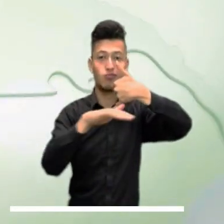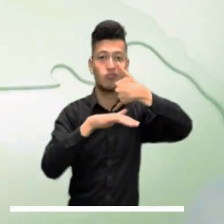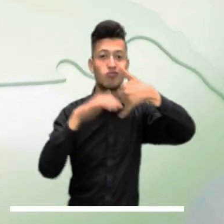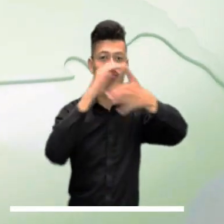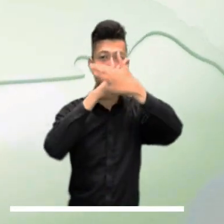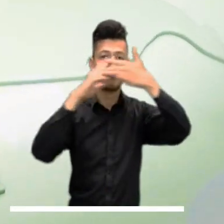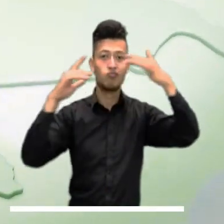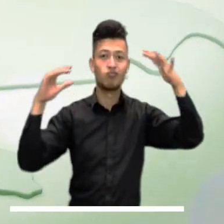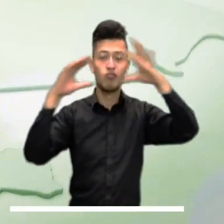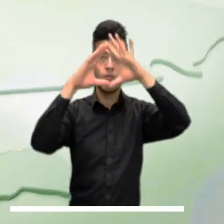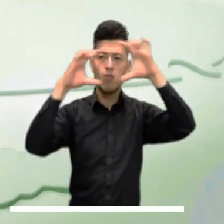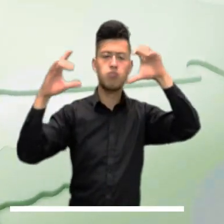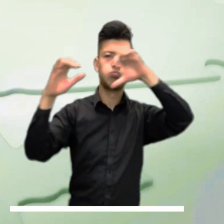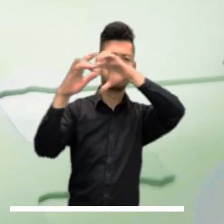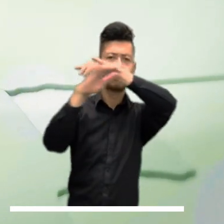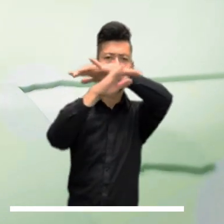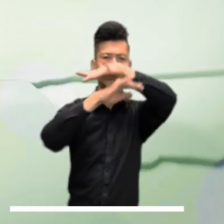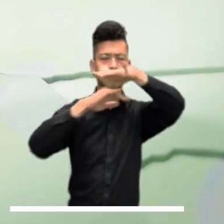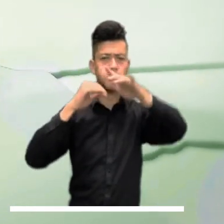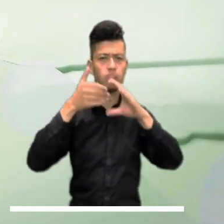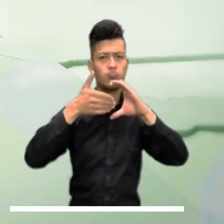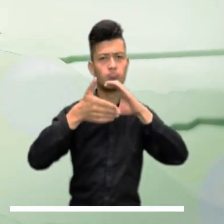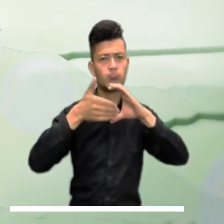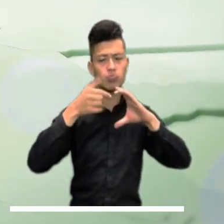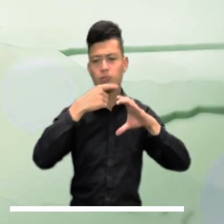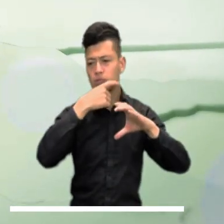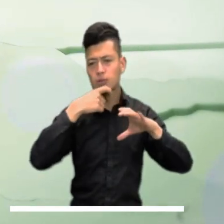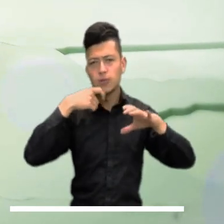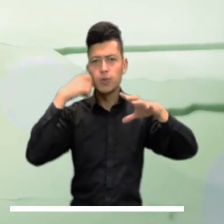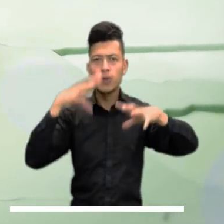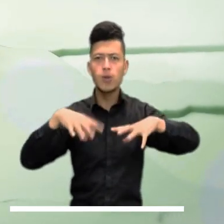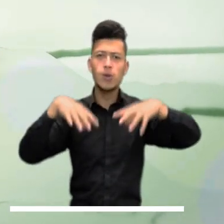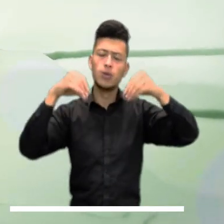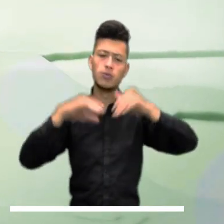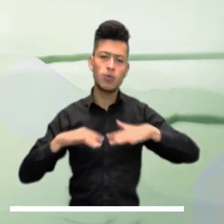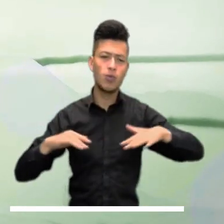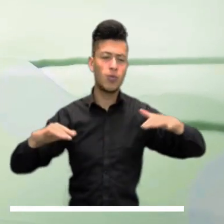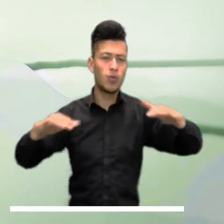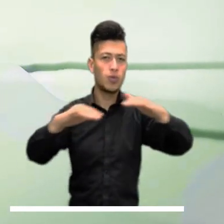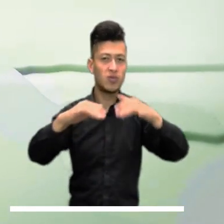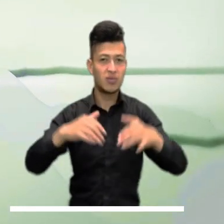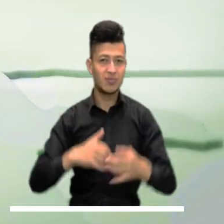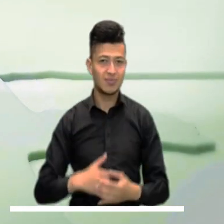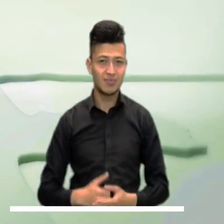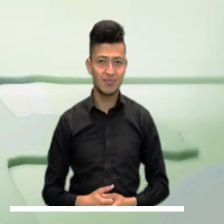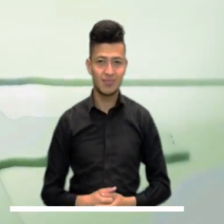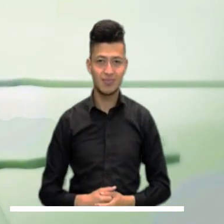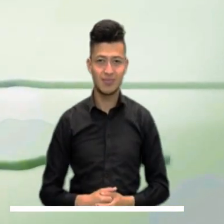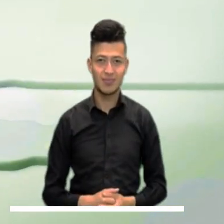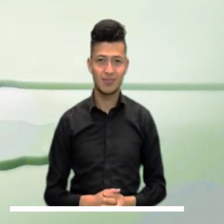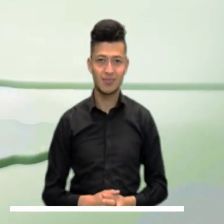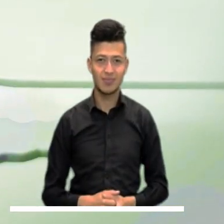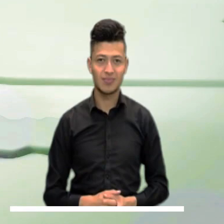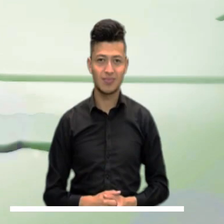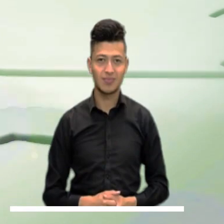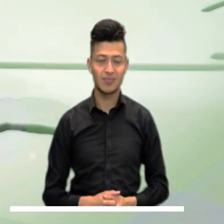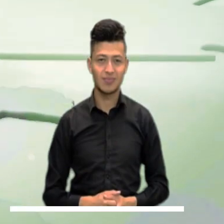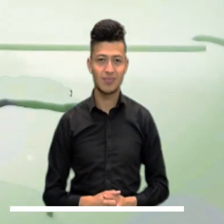En la Orinoquía colombiana prevalecerá un cielo semicubierto con un clima seco en la totalidad de la región.